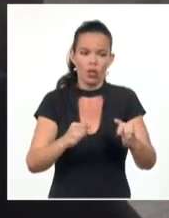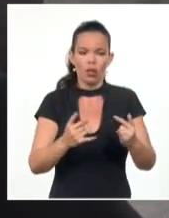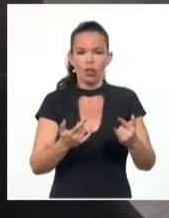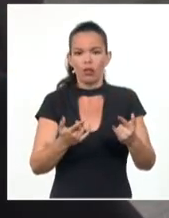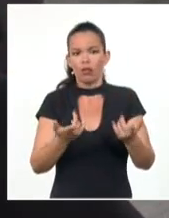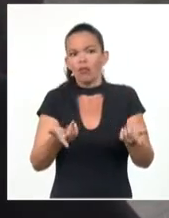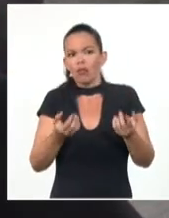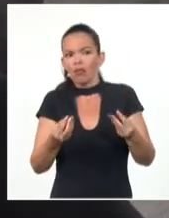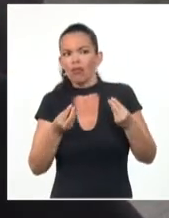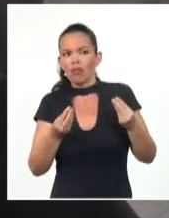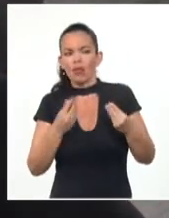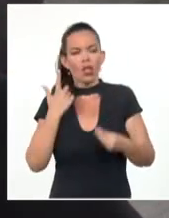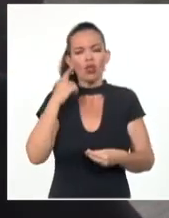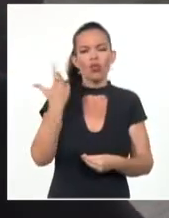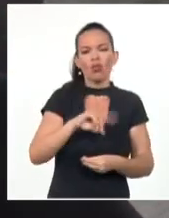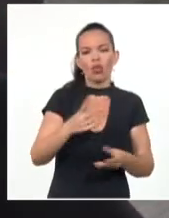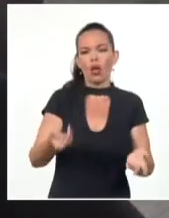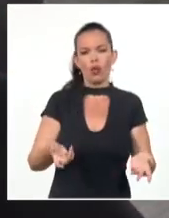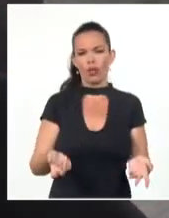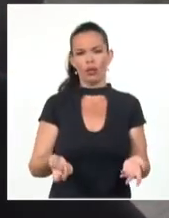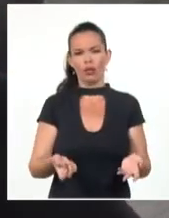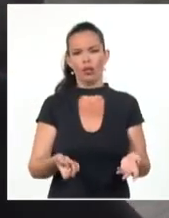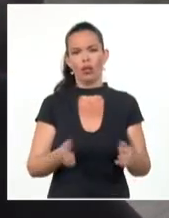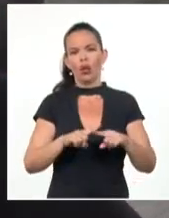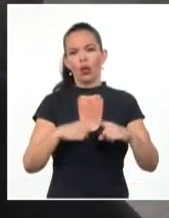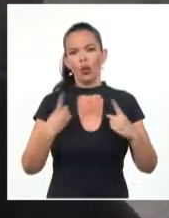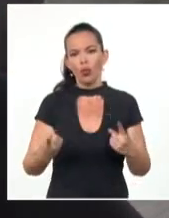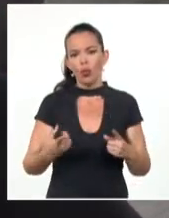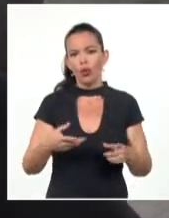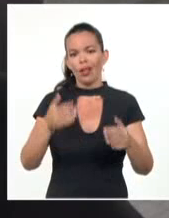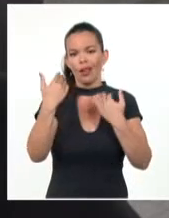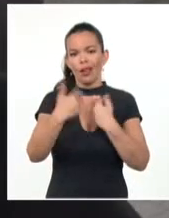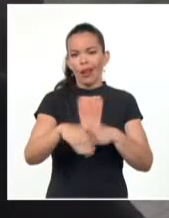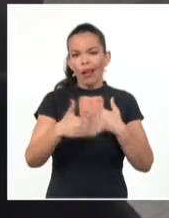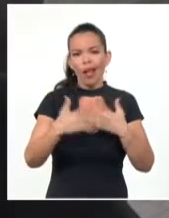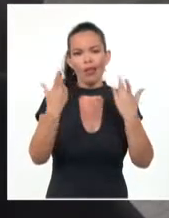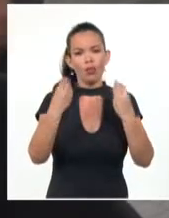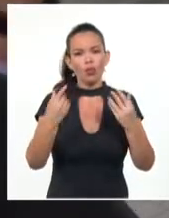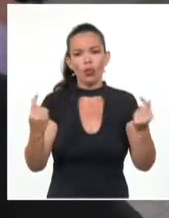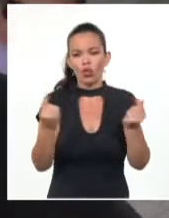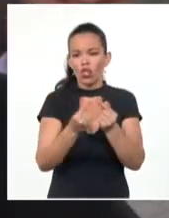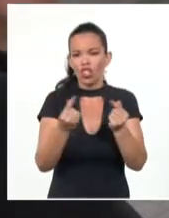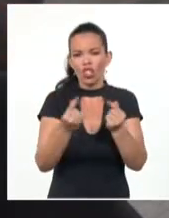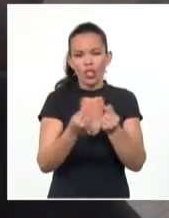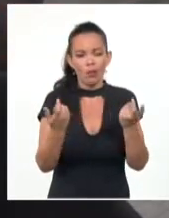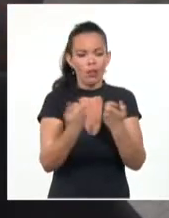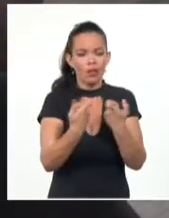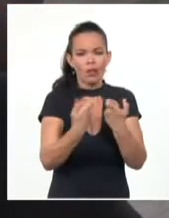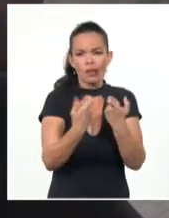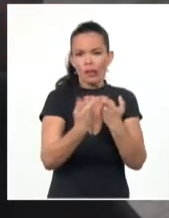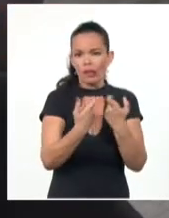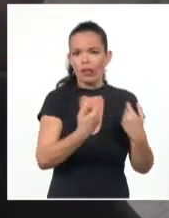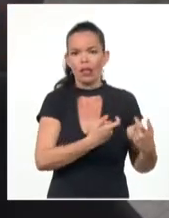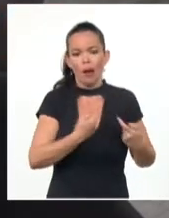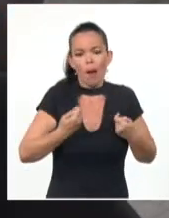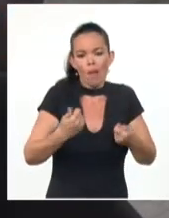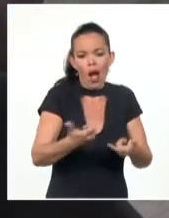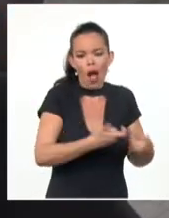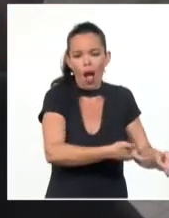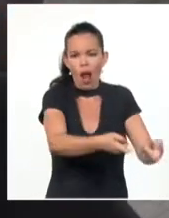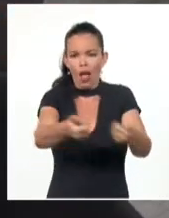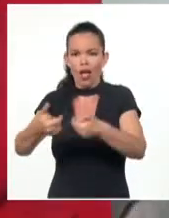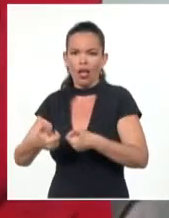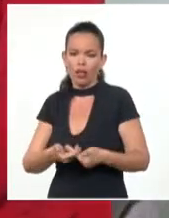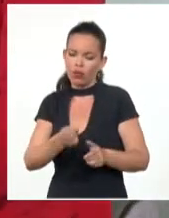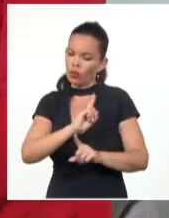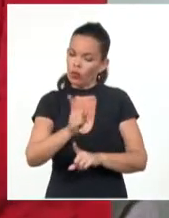país contada por alguien que tiene una sensibilidad muy especial para el país y muy especial con la gente que vive